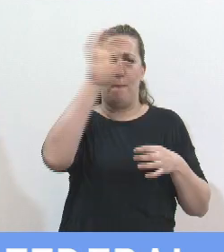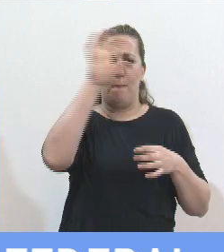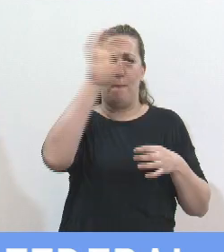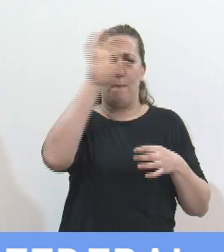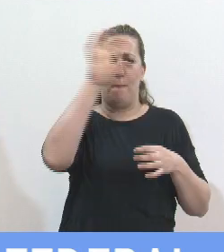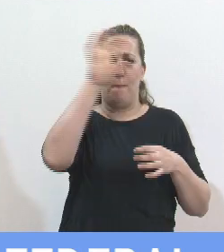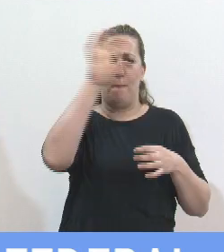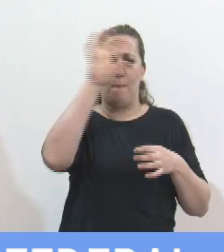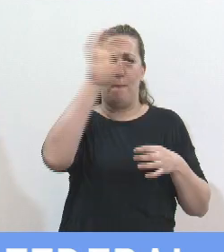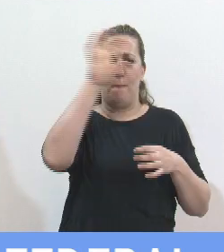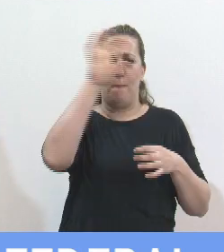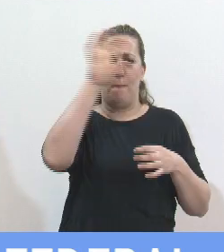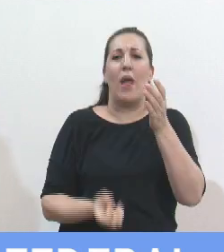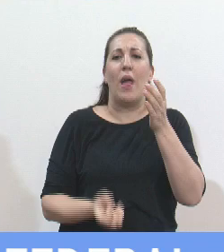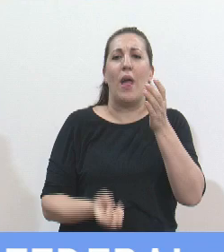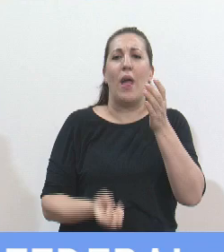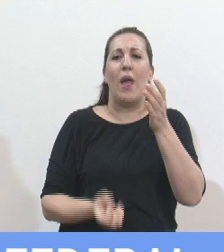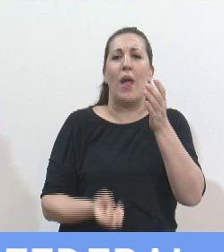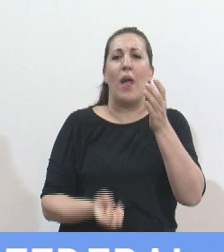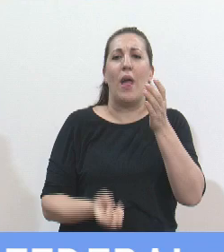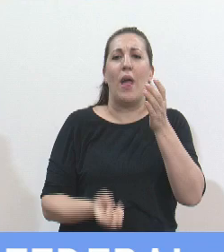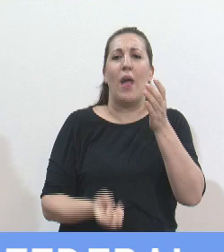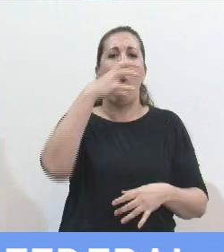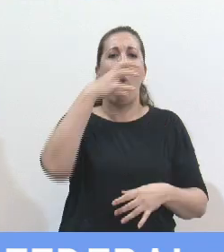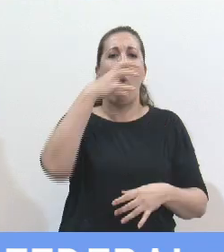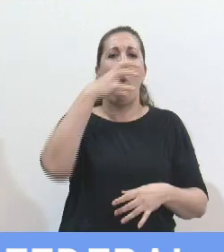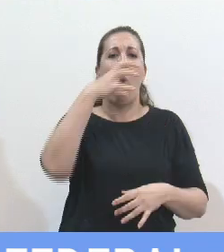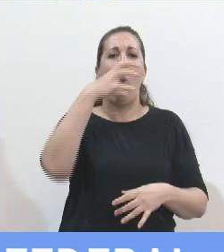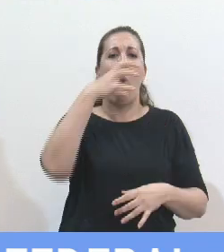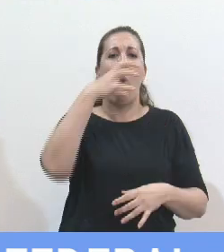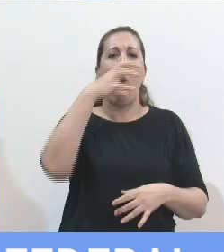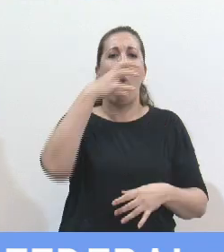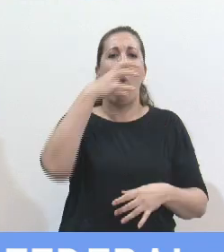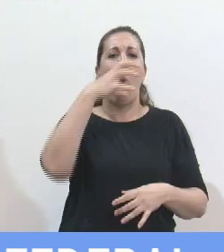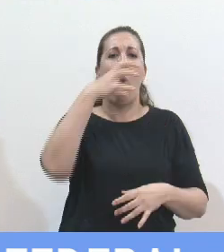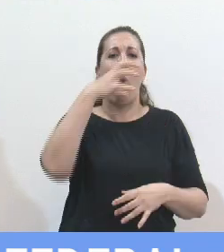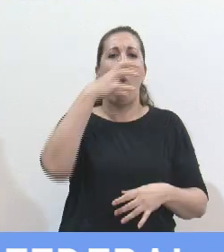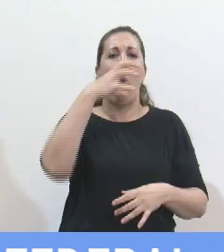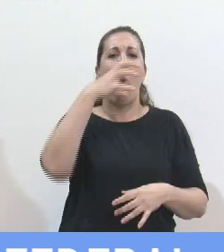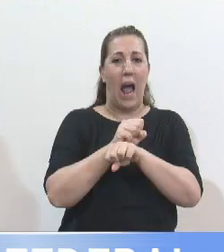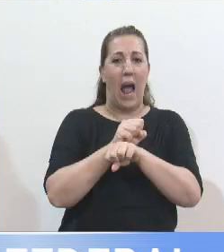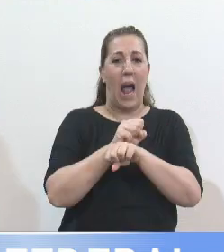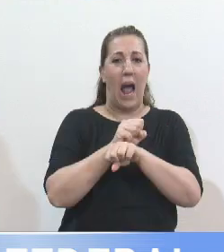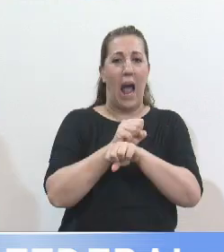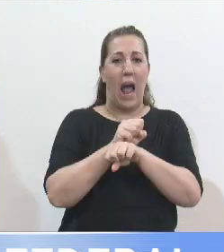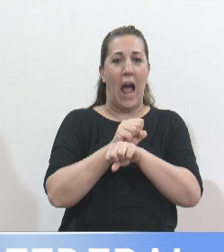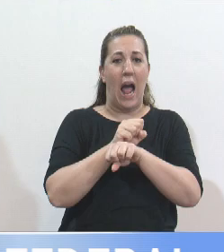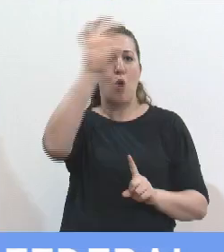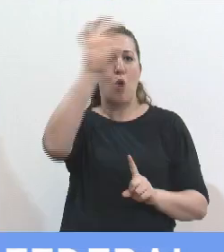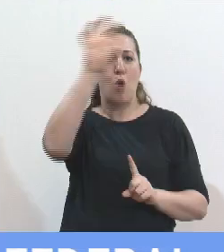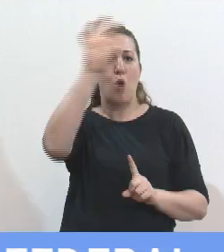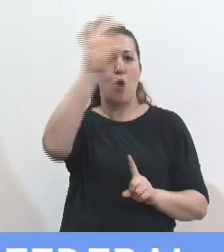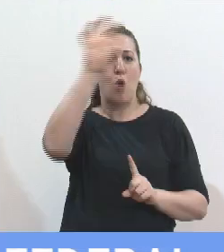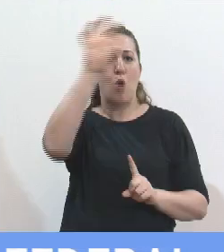y versaba sobre la creación de 94 juzgados federales de primera instancia en lo penal con asiento en las provincias y sus respectivos